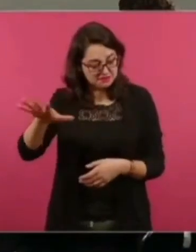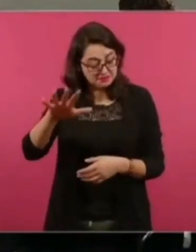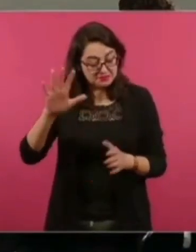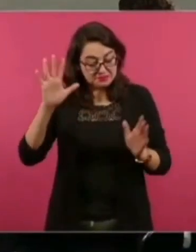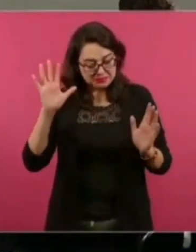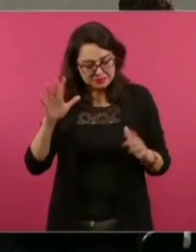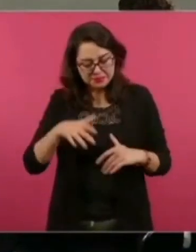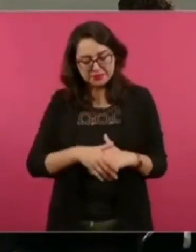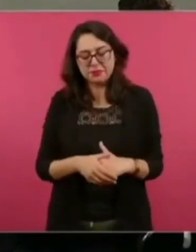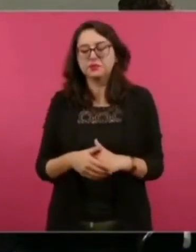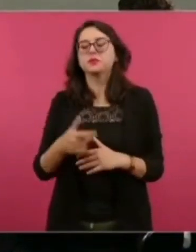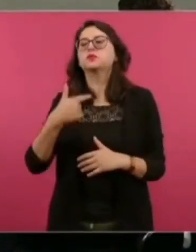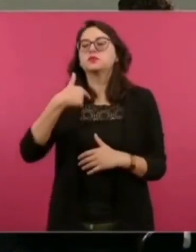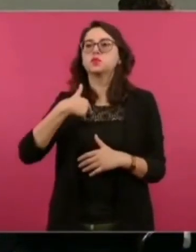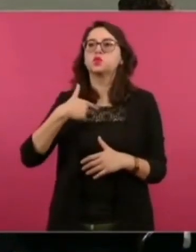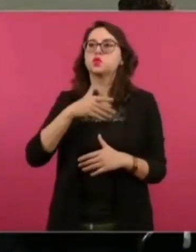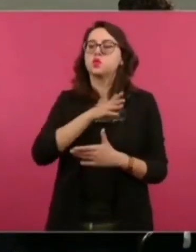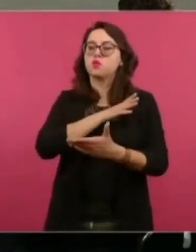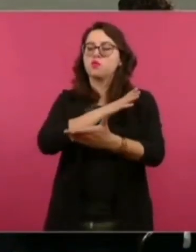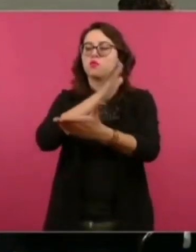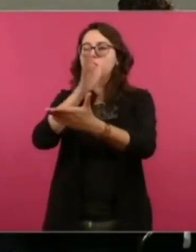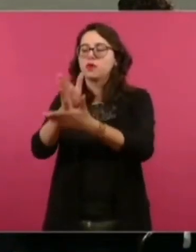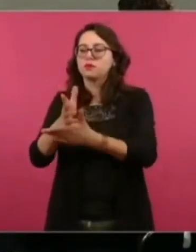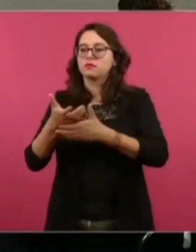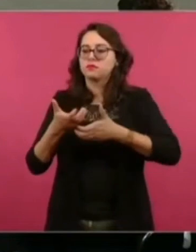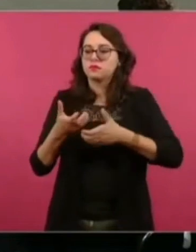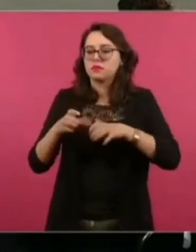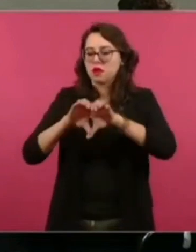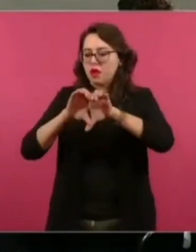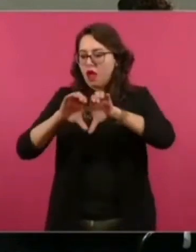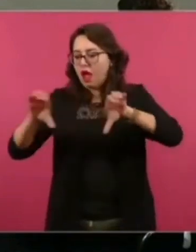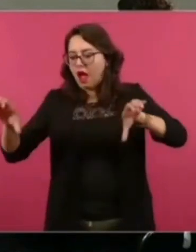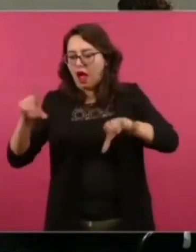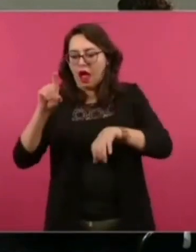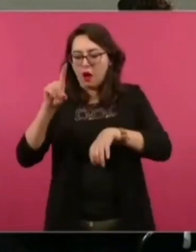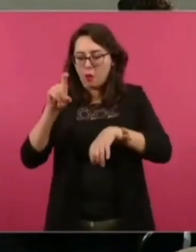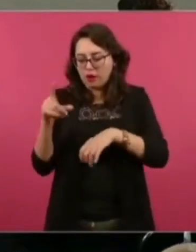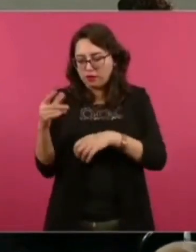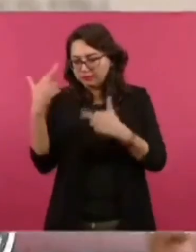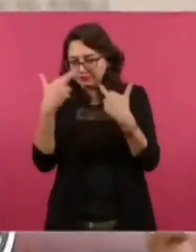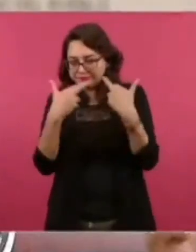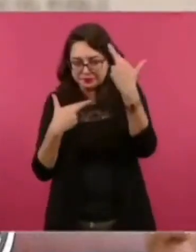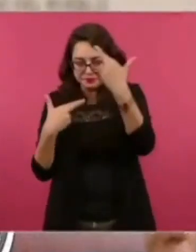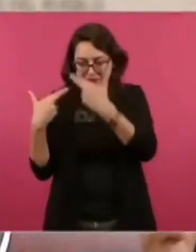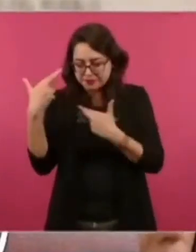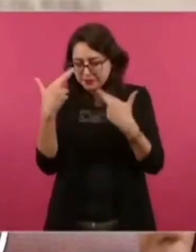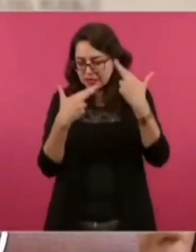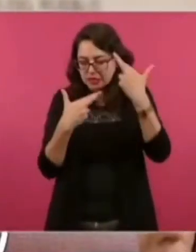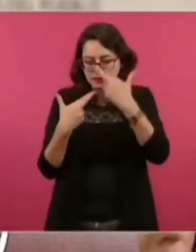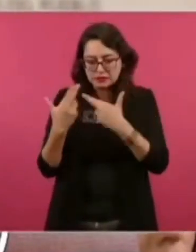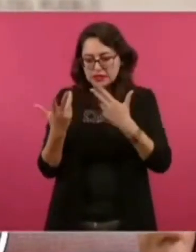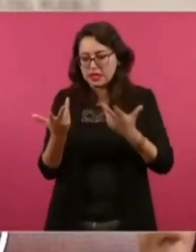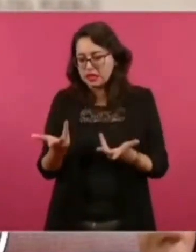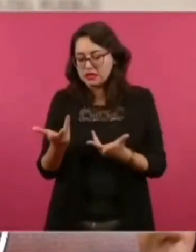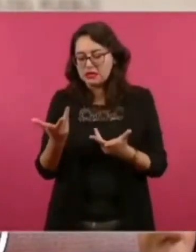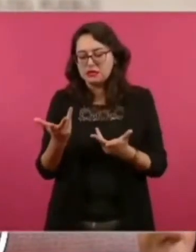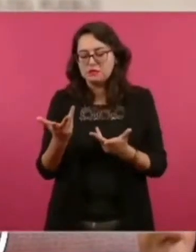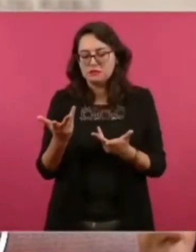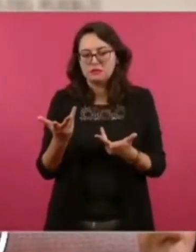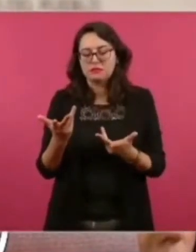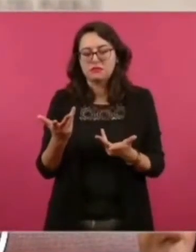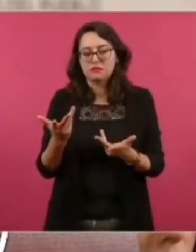en Concordia, Sinaloa,